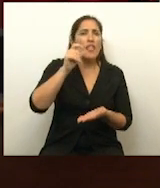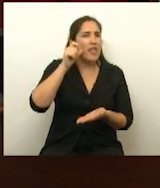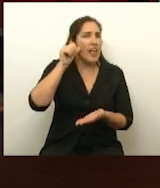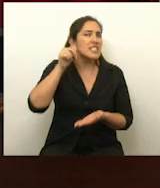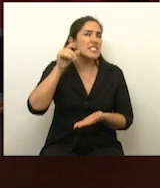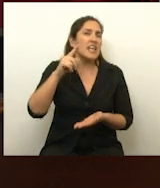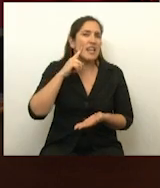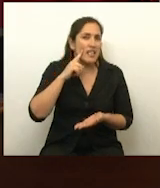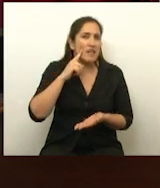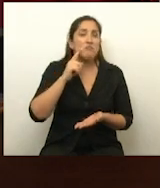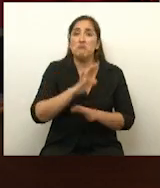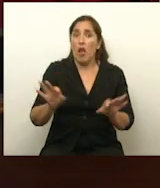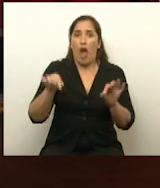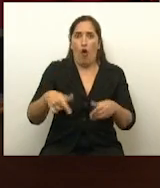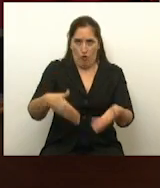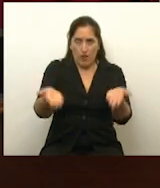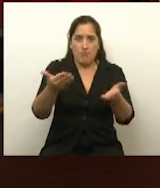están todos identificados. vota.